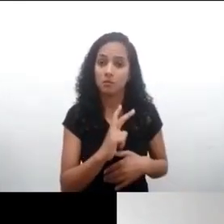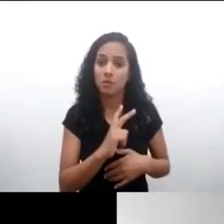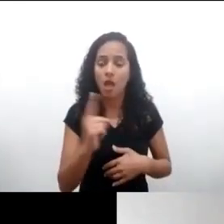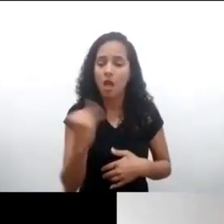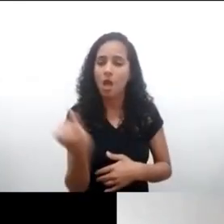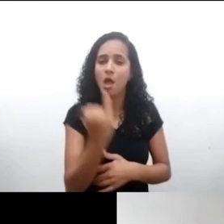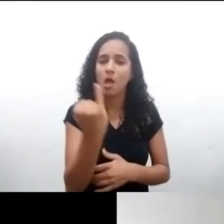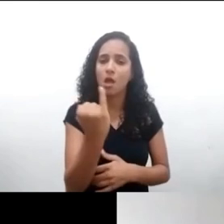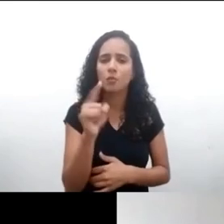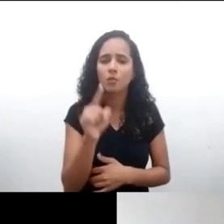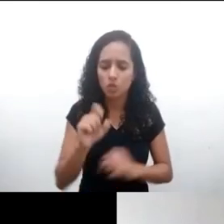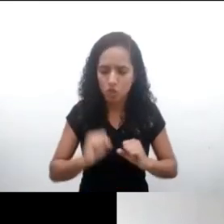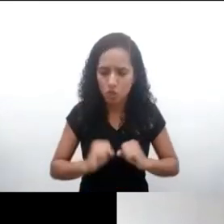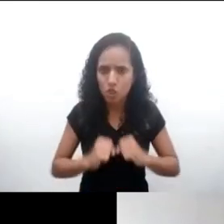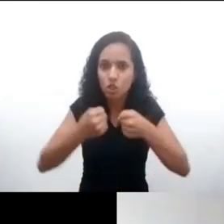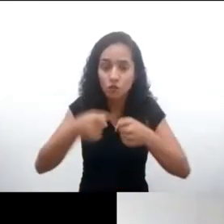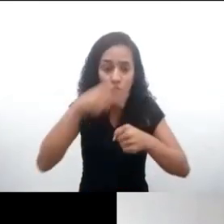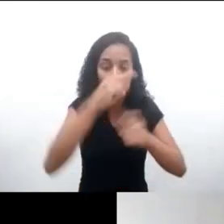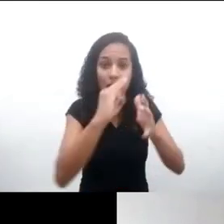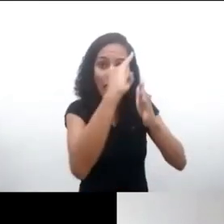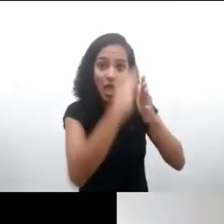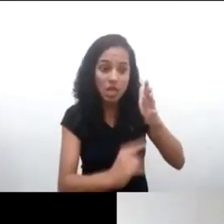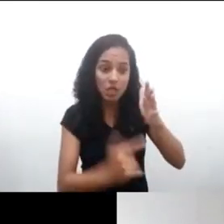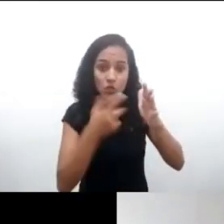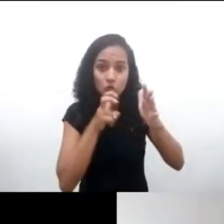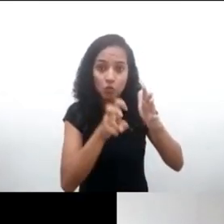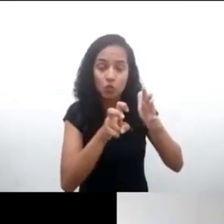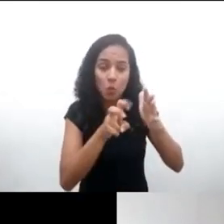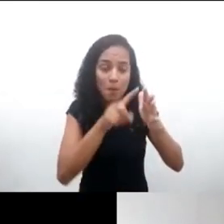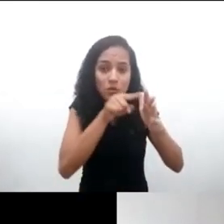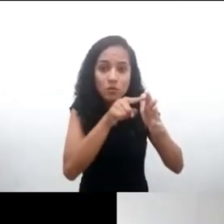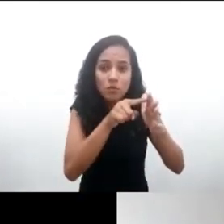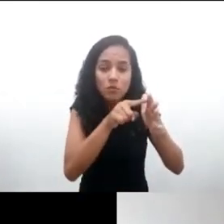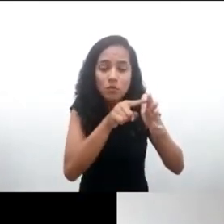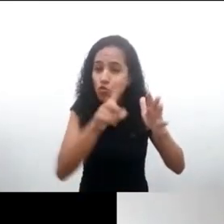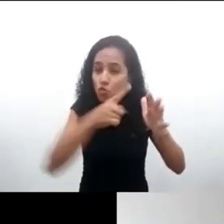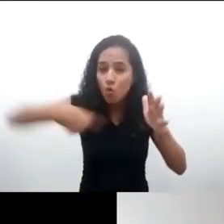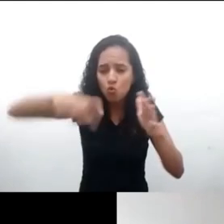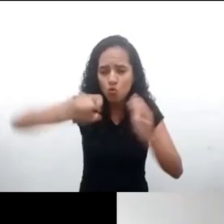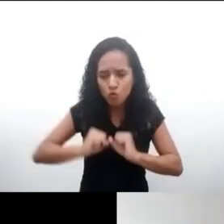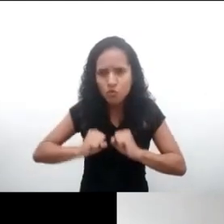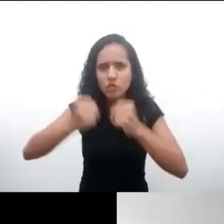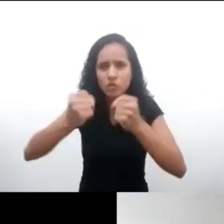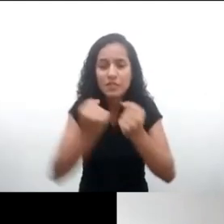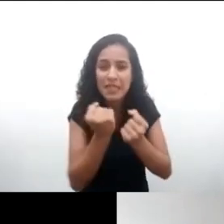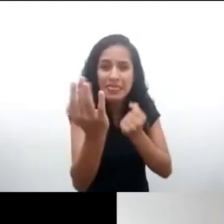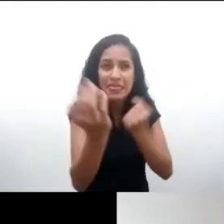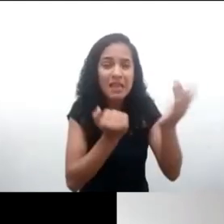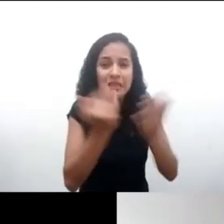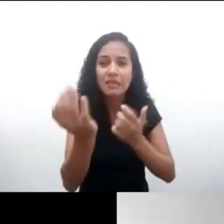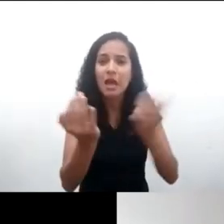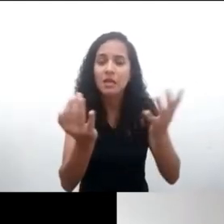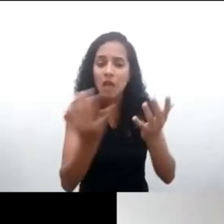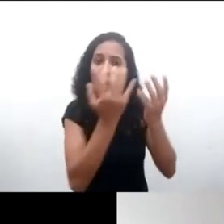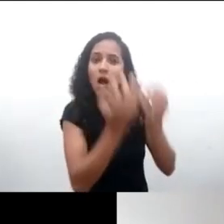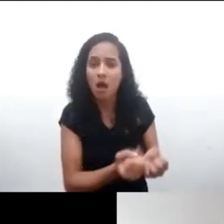general sea tomada en cuenta en sus diversos aspectos. Yo hablé acá del aspecto, sobre todo, de la educación, que es